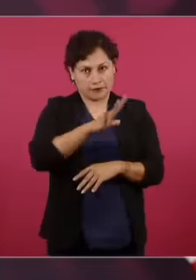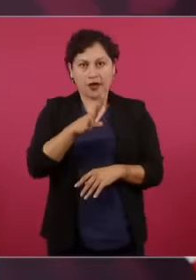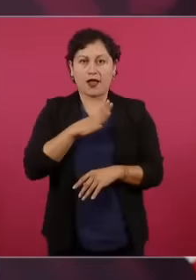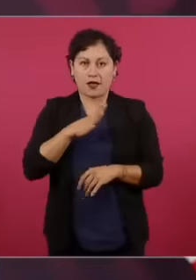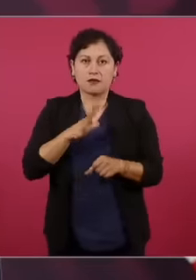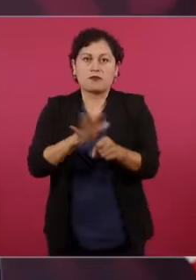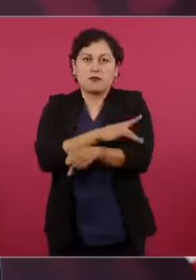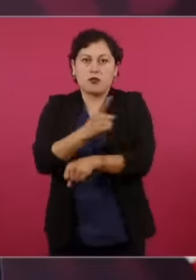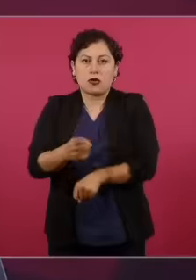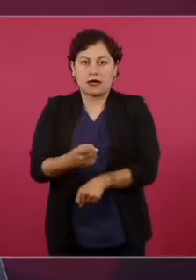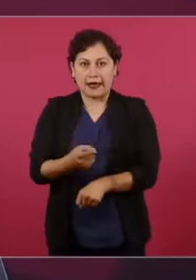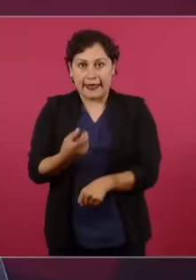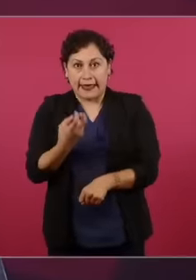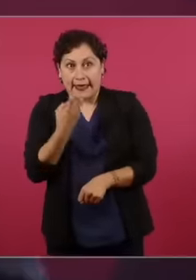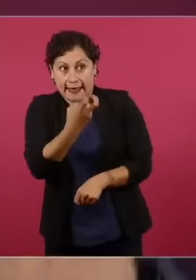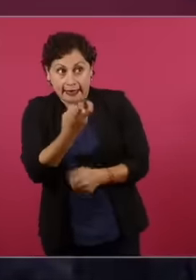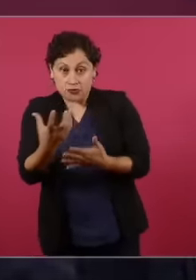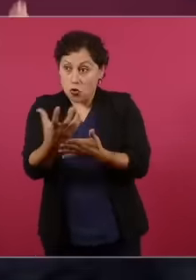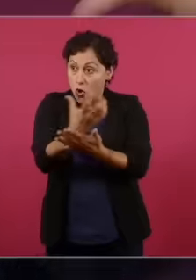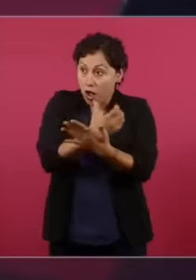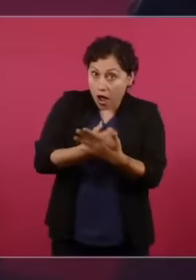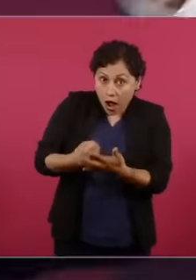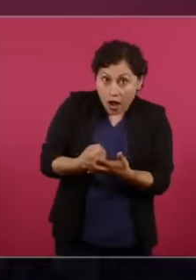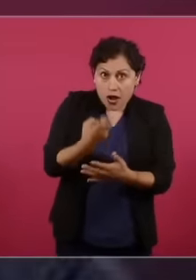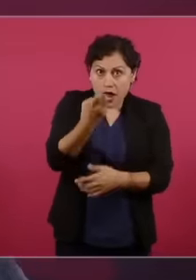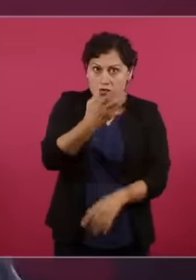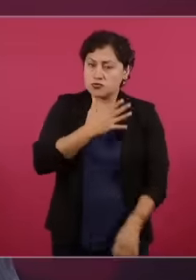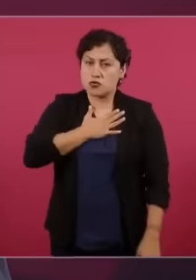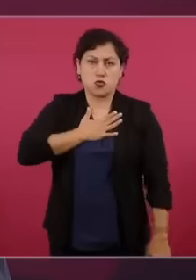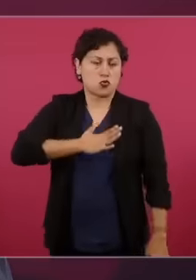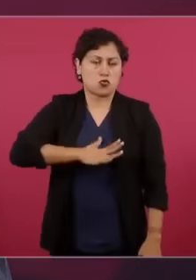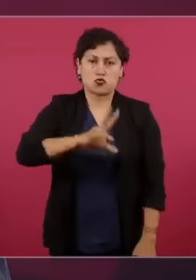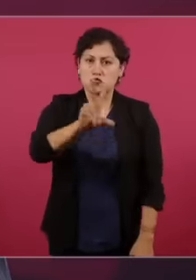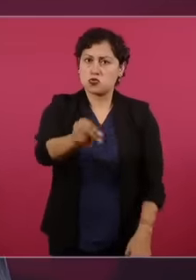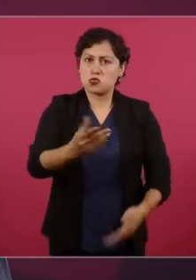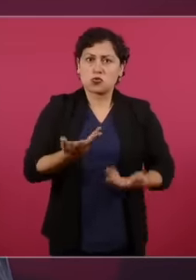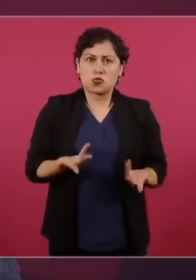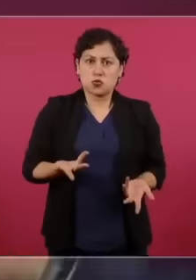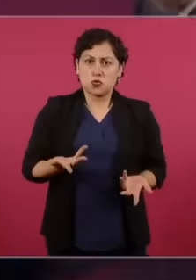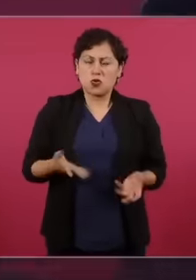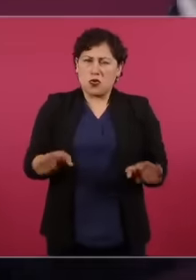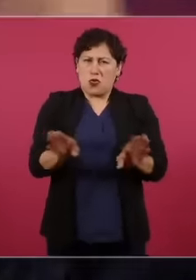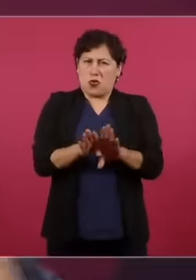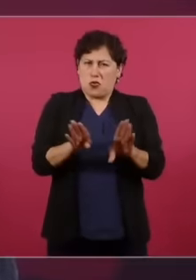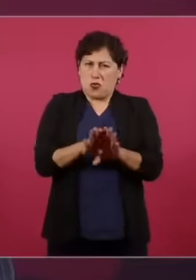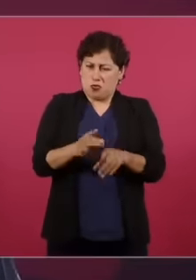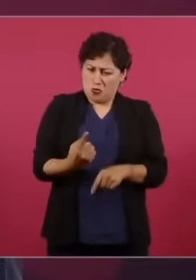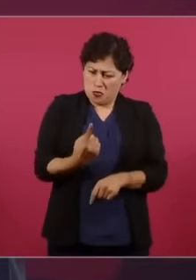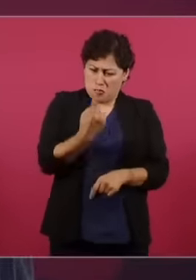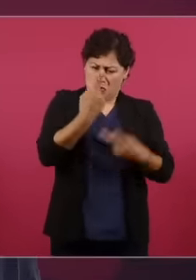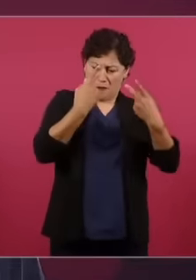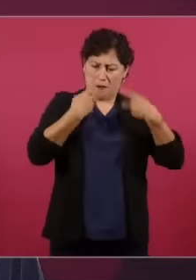de que un jubilado reciba